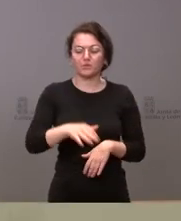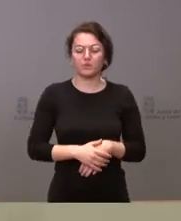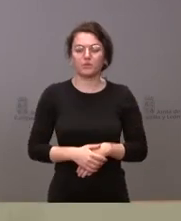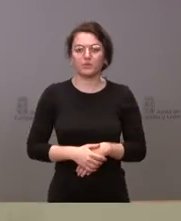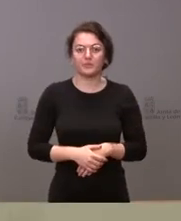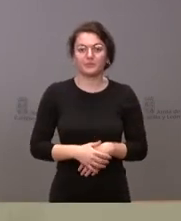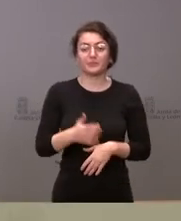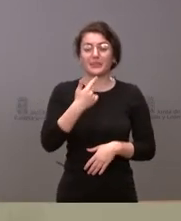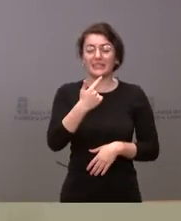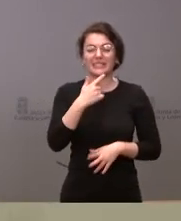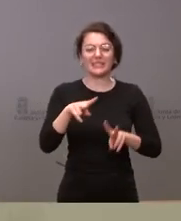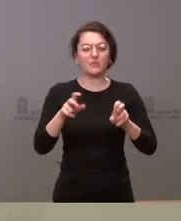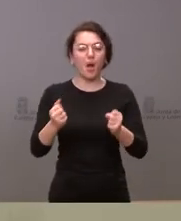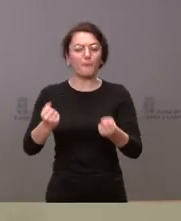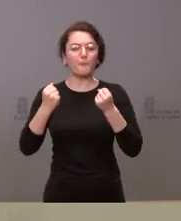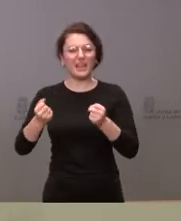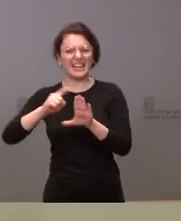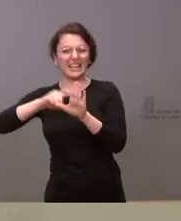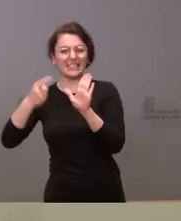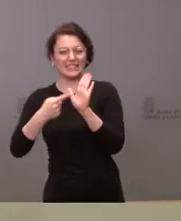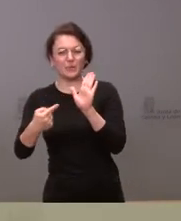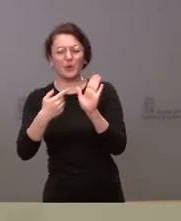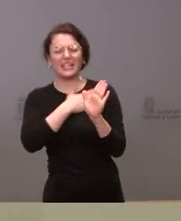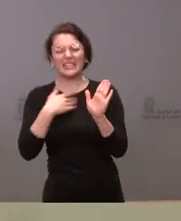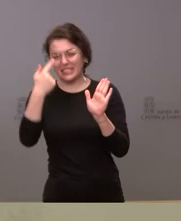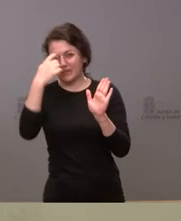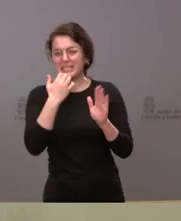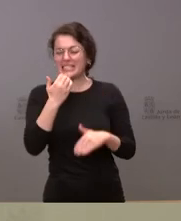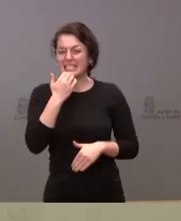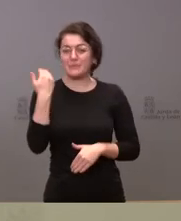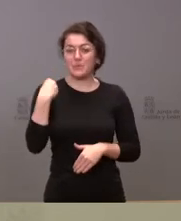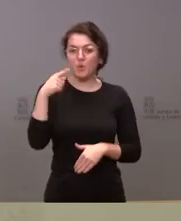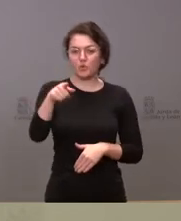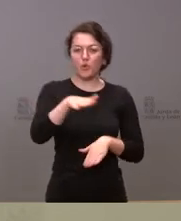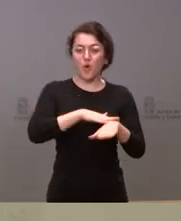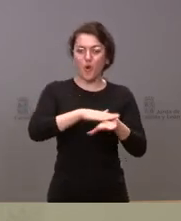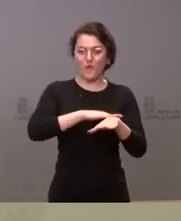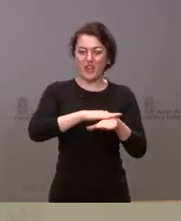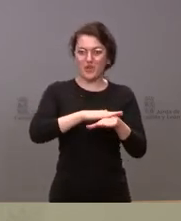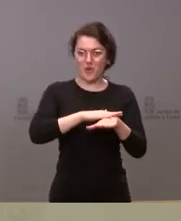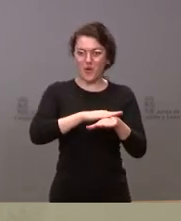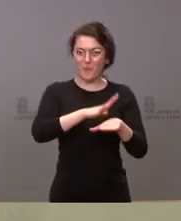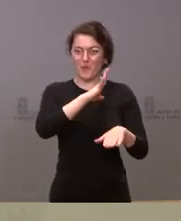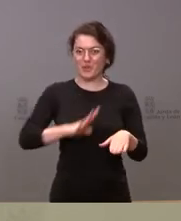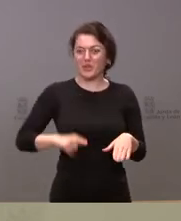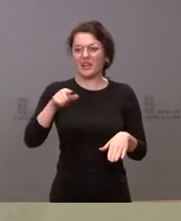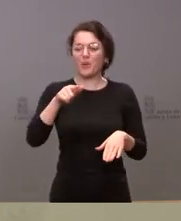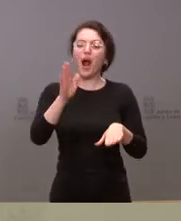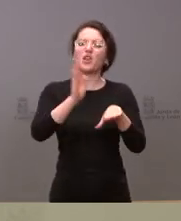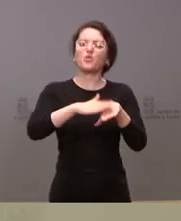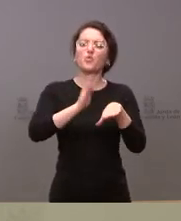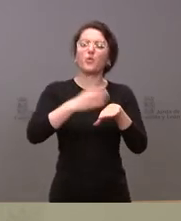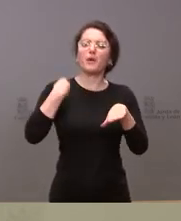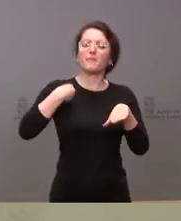del poder legislativo me gustaría saber en concreto si ustedes como gobierno en funciones culpan al presidente de las cortes del retraso en